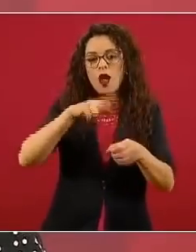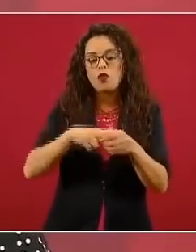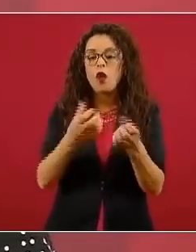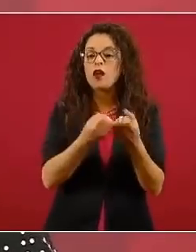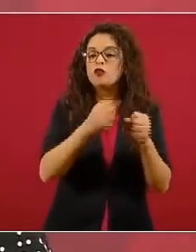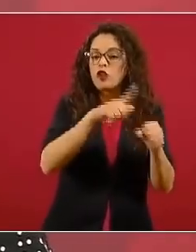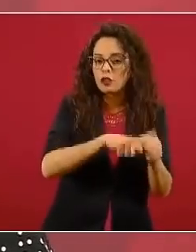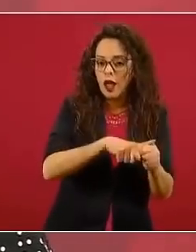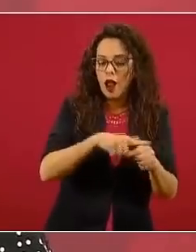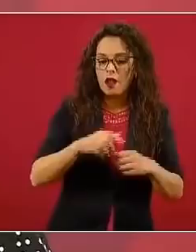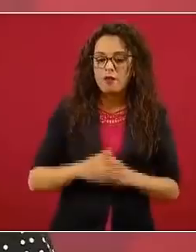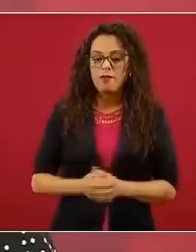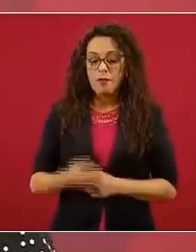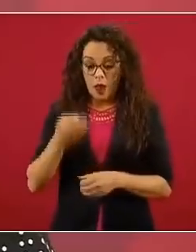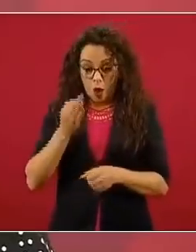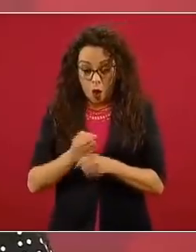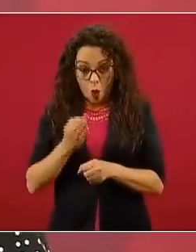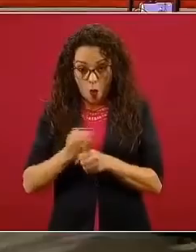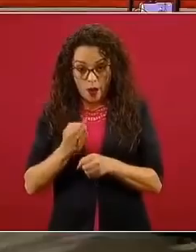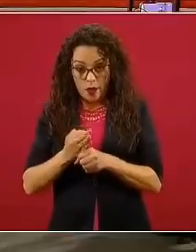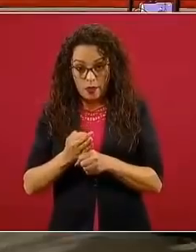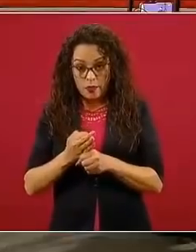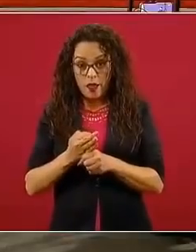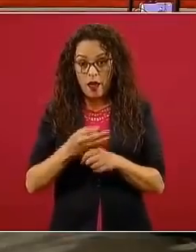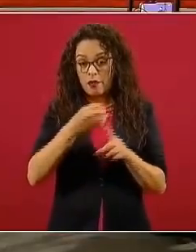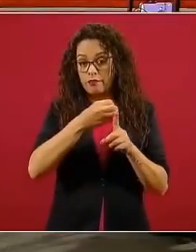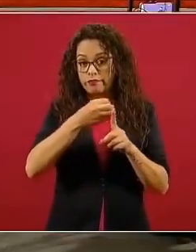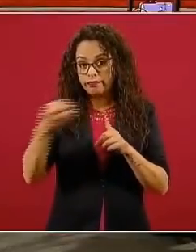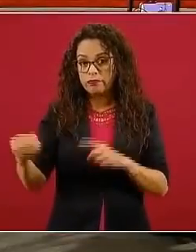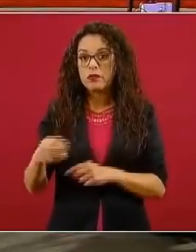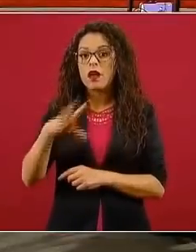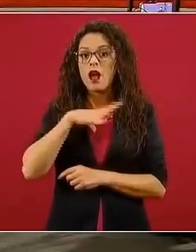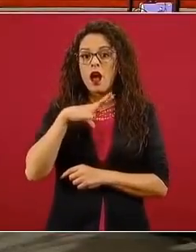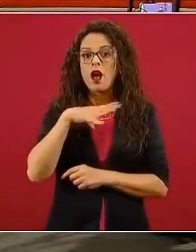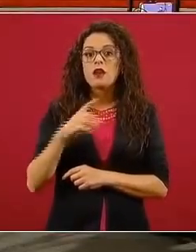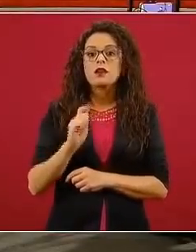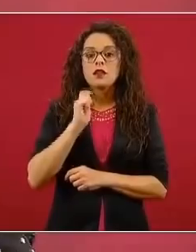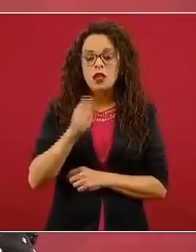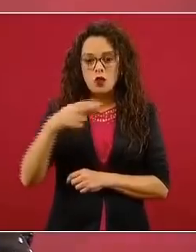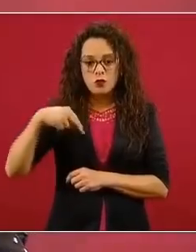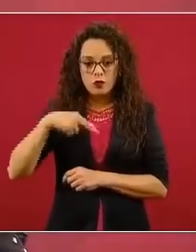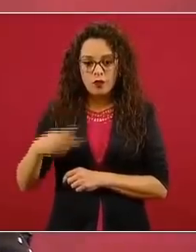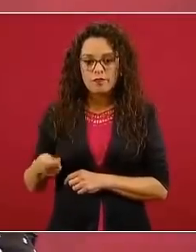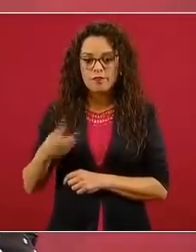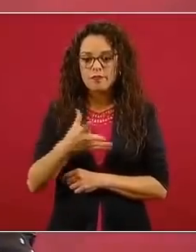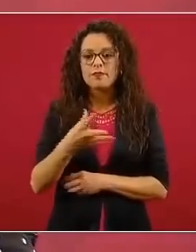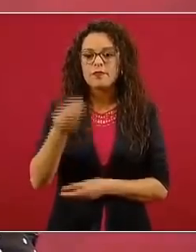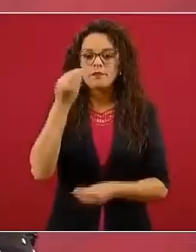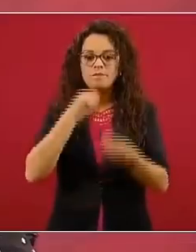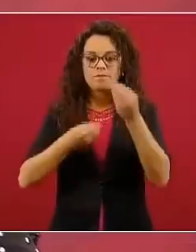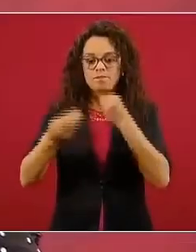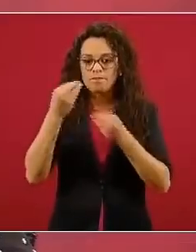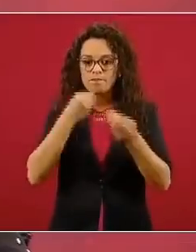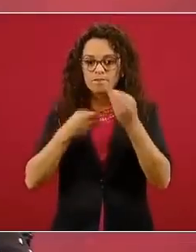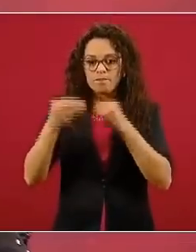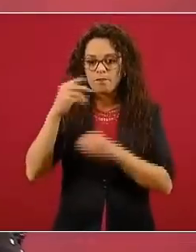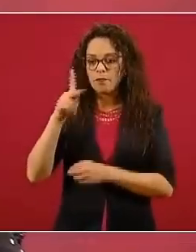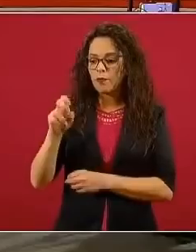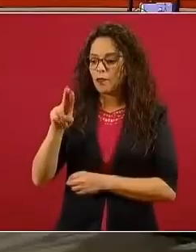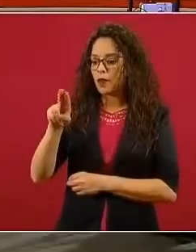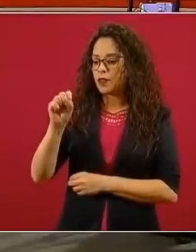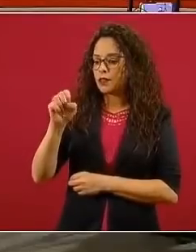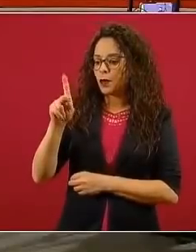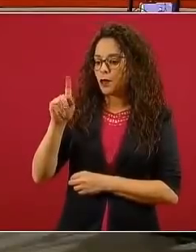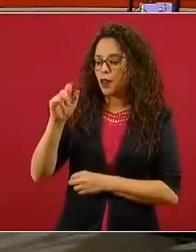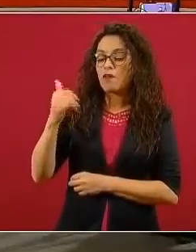inicial, en el programa actual, también está lo que le llamamos alimentación perceptiva y cuidado